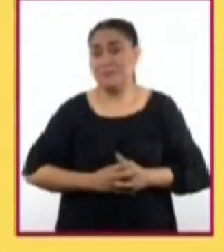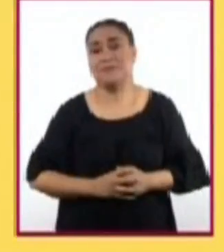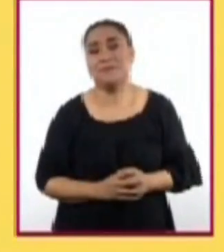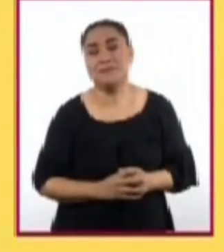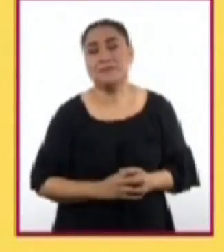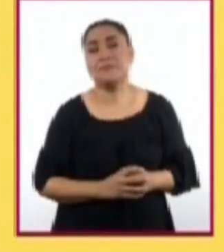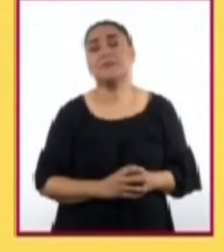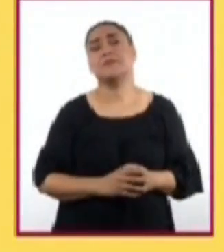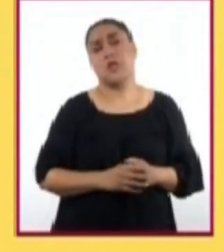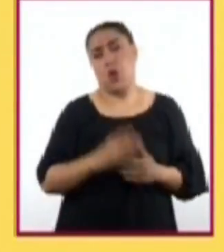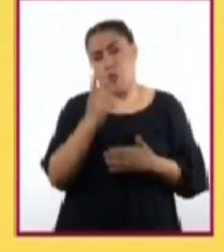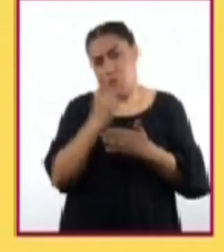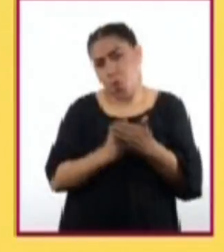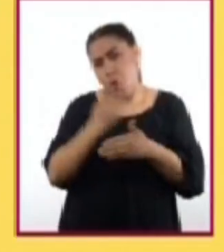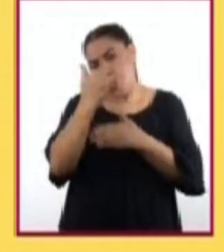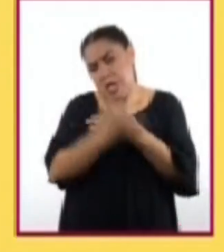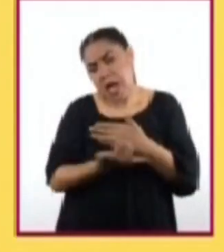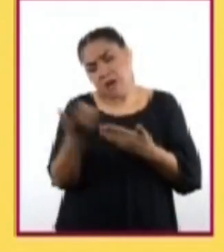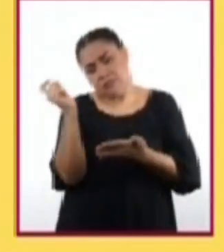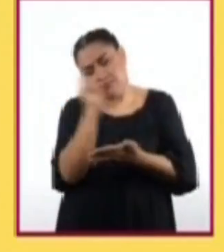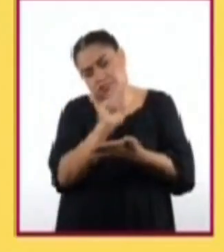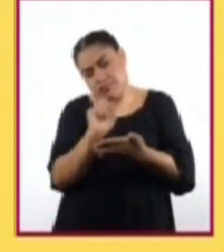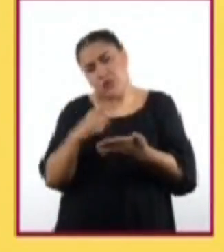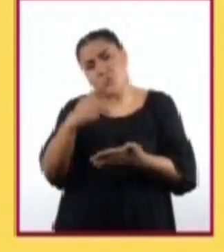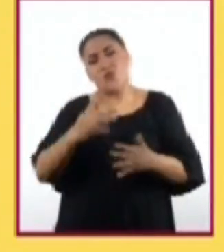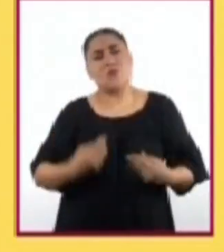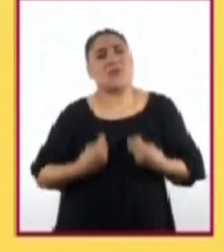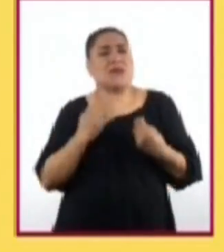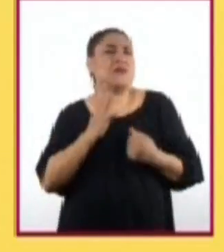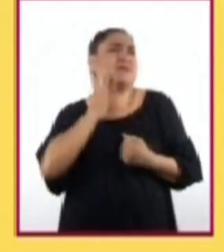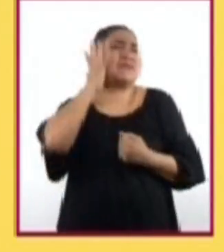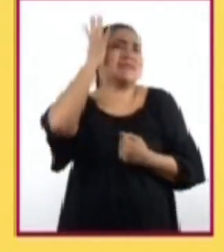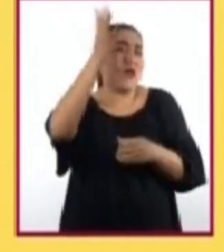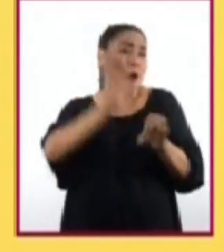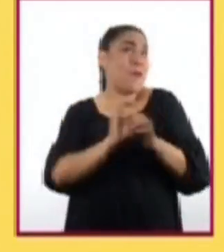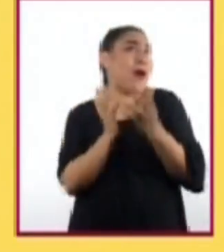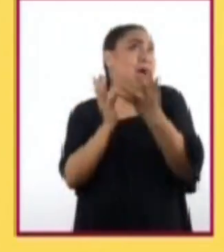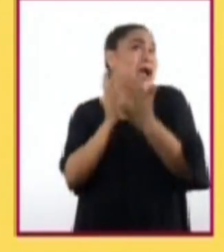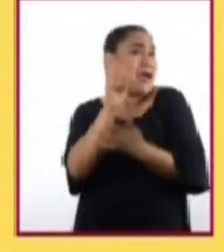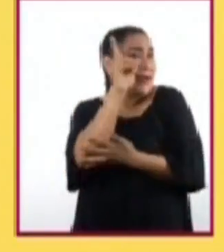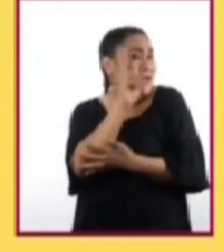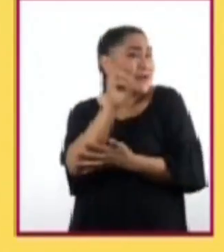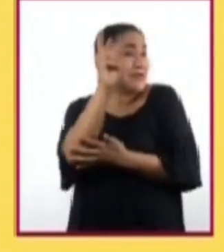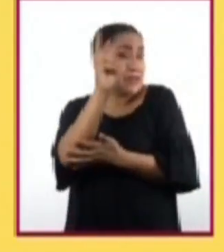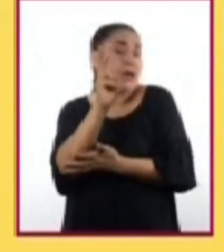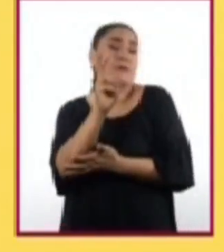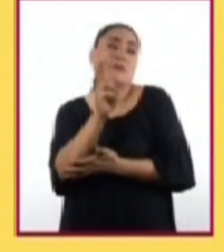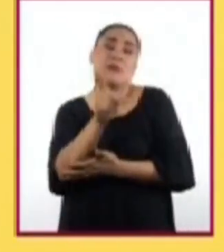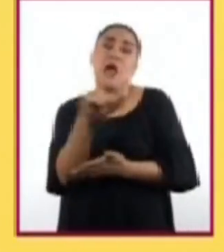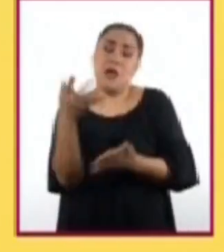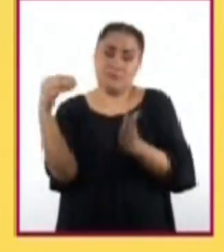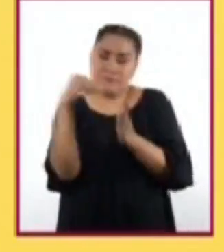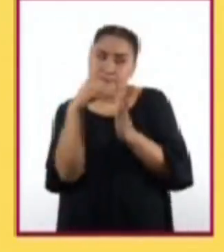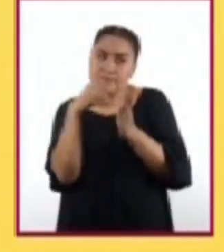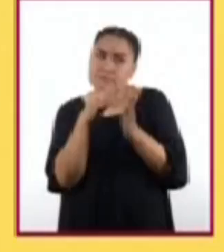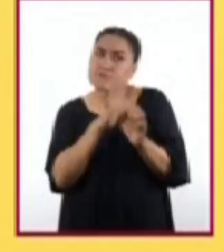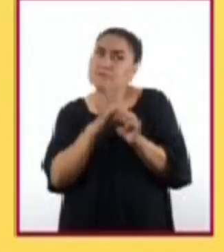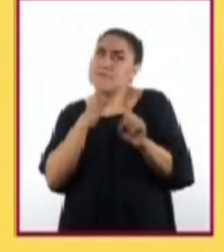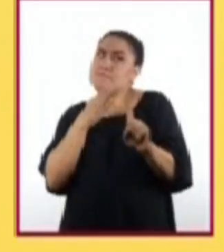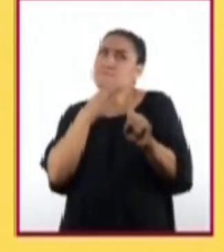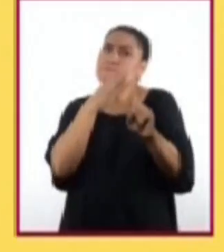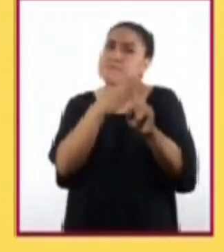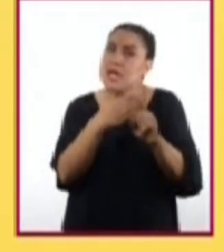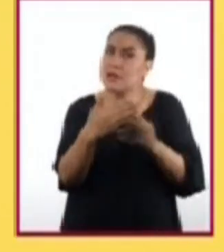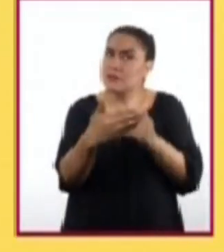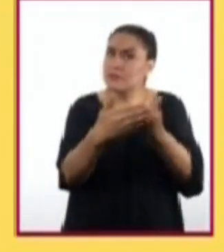Tener un proyecto de vida no solo es soñar con el futuro, es plantearse metas a corto, mediano y largo